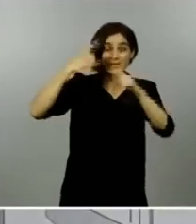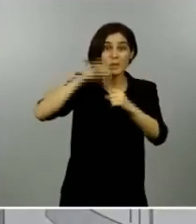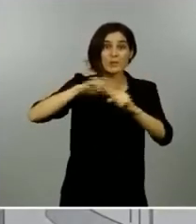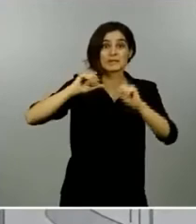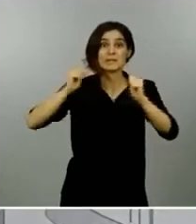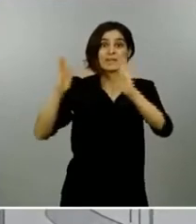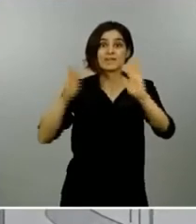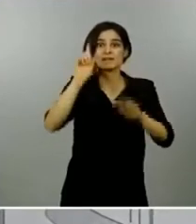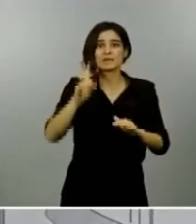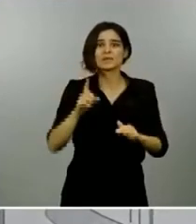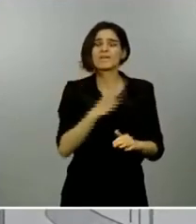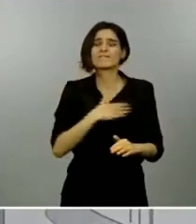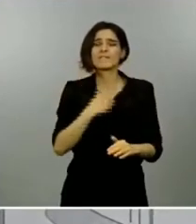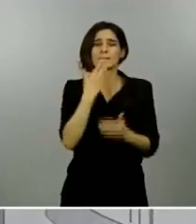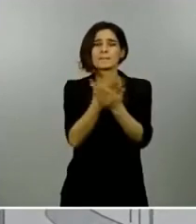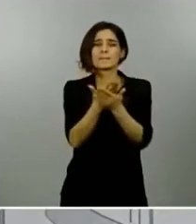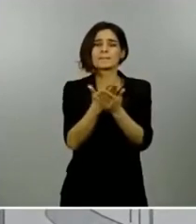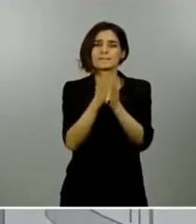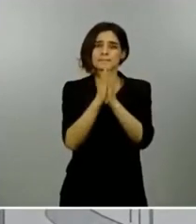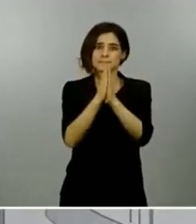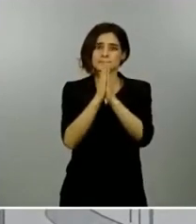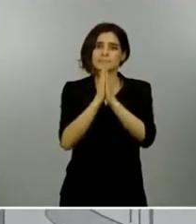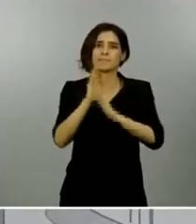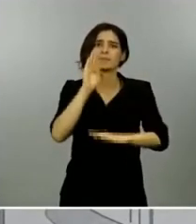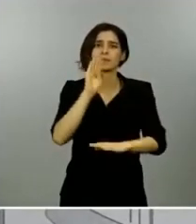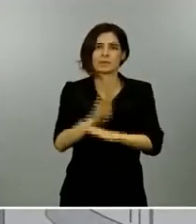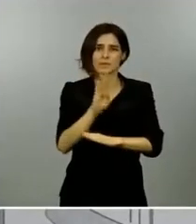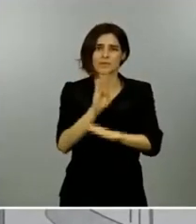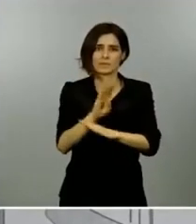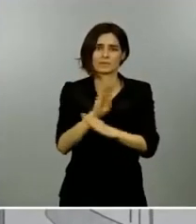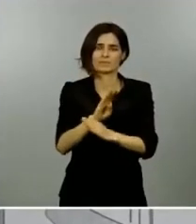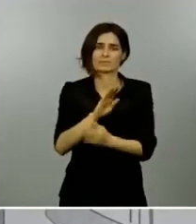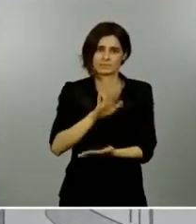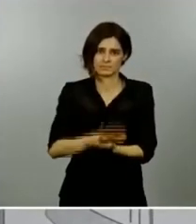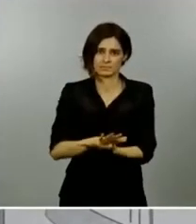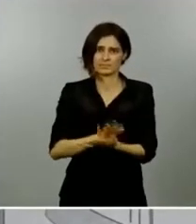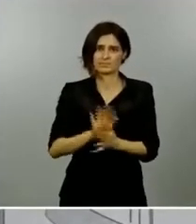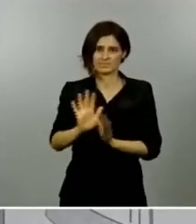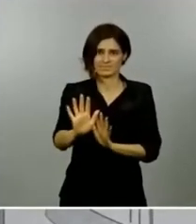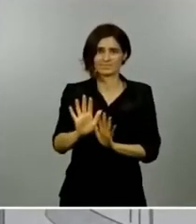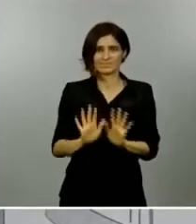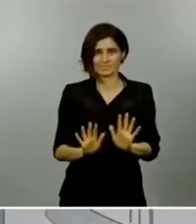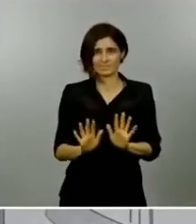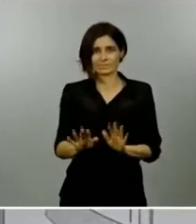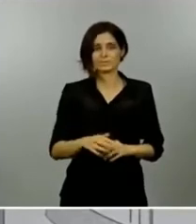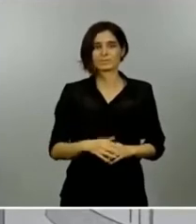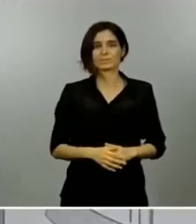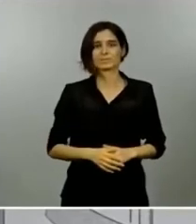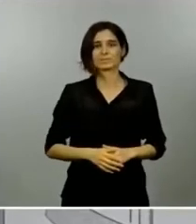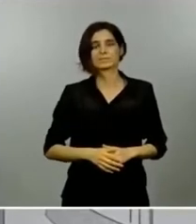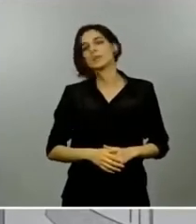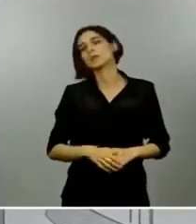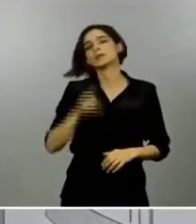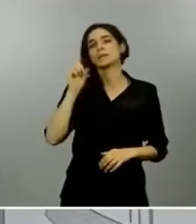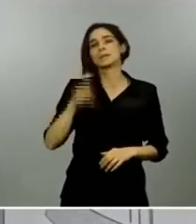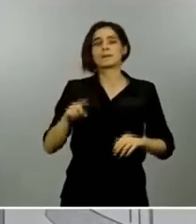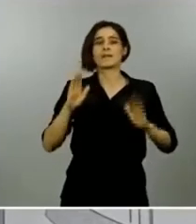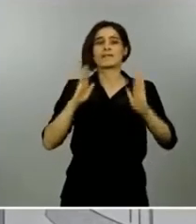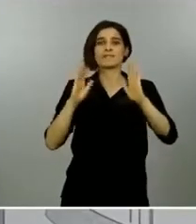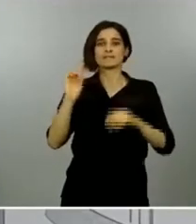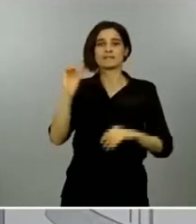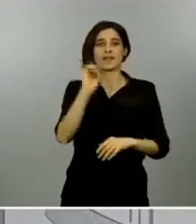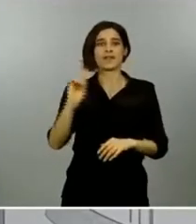prudencia. Por otro lado, permanecerán provisionalmente en la fase 0, la fase de